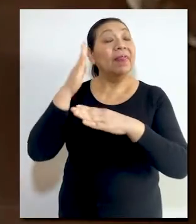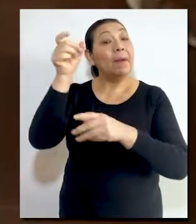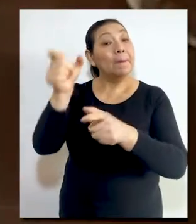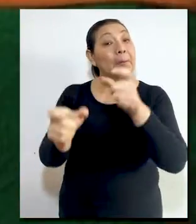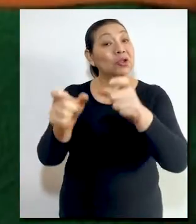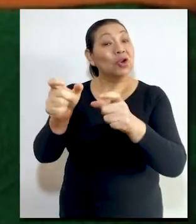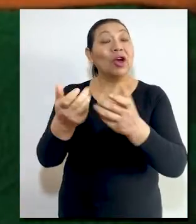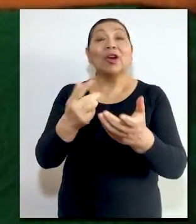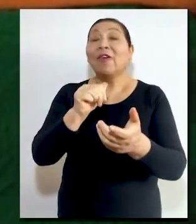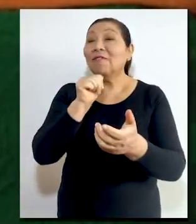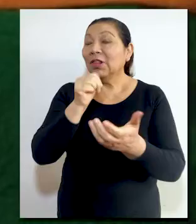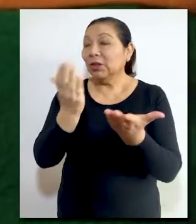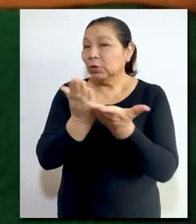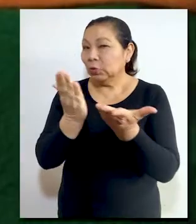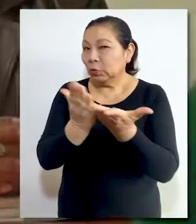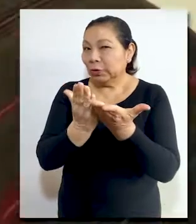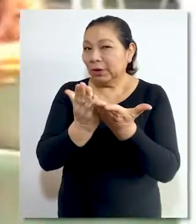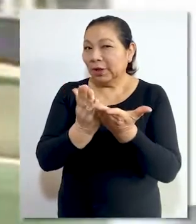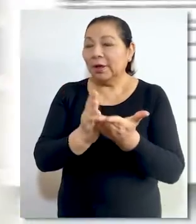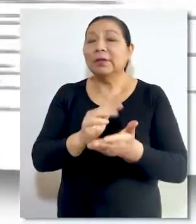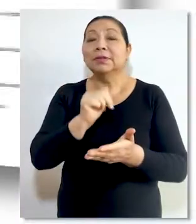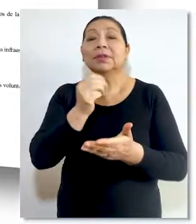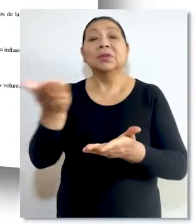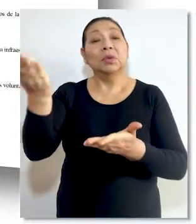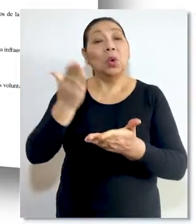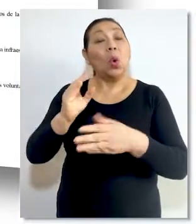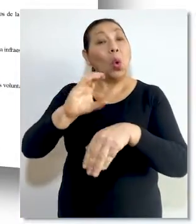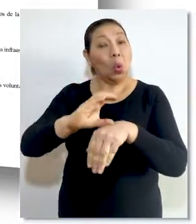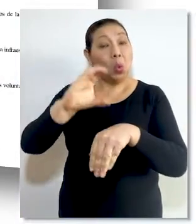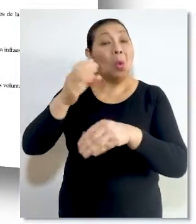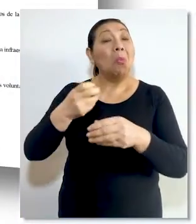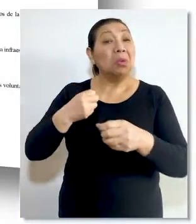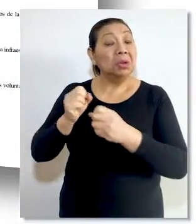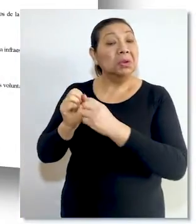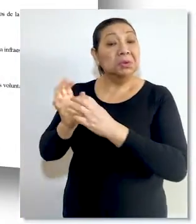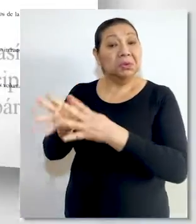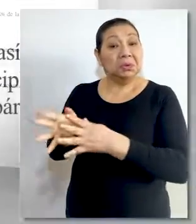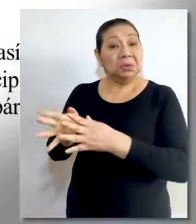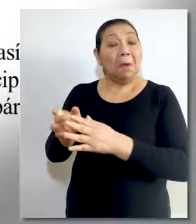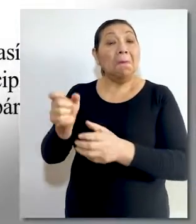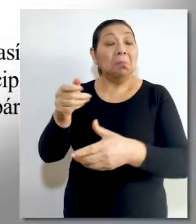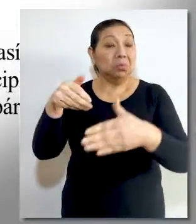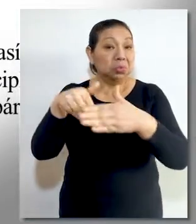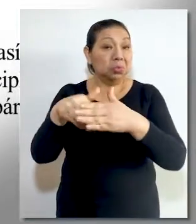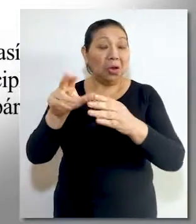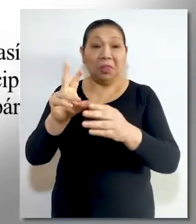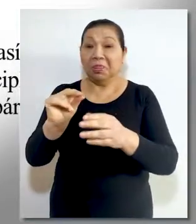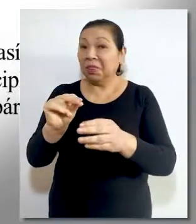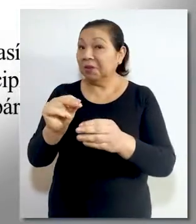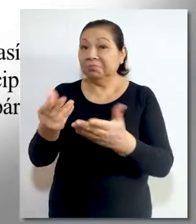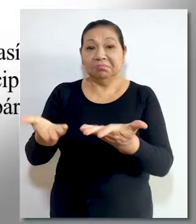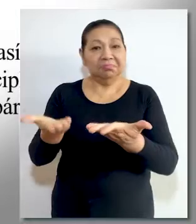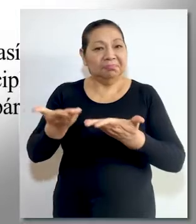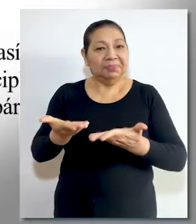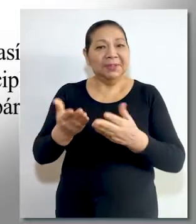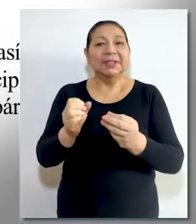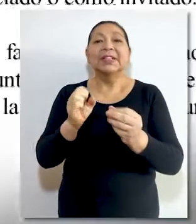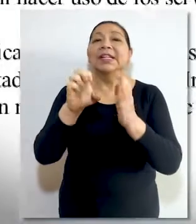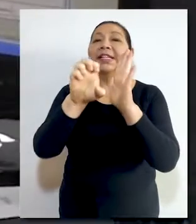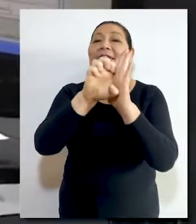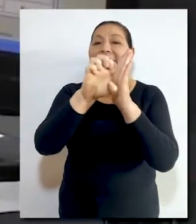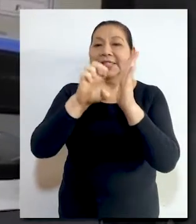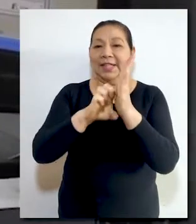personas analfabetas y quechuhablantes. Un club puede rechazar admisión de postulantes si motivación está prevista en el